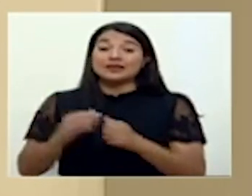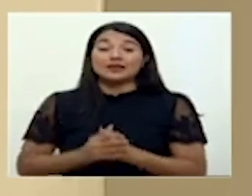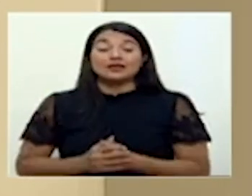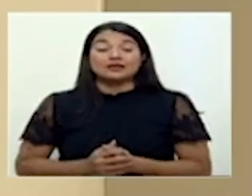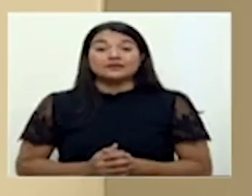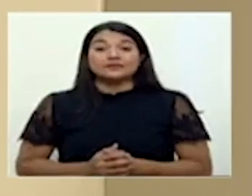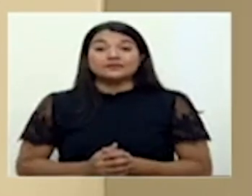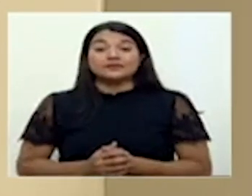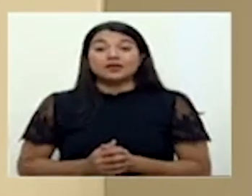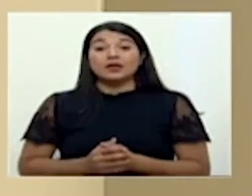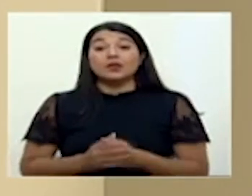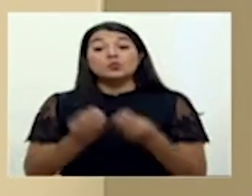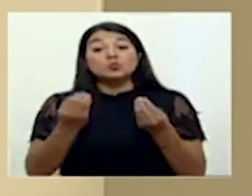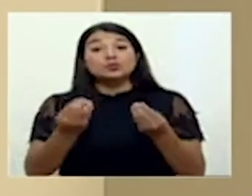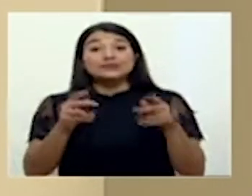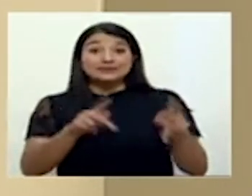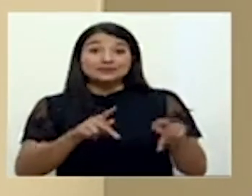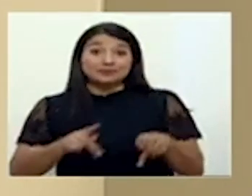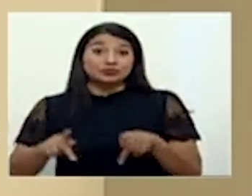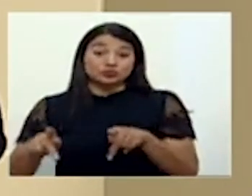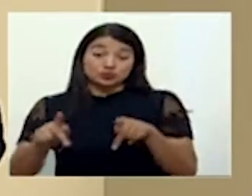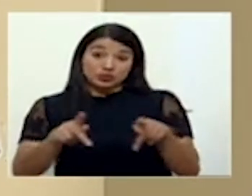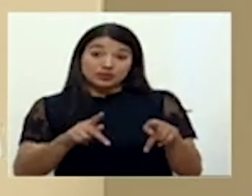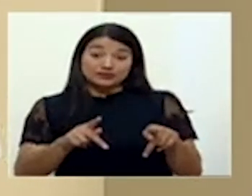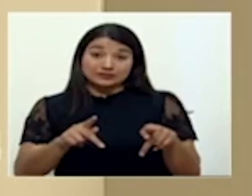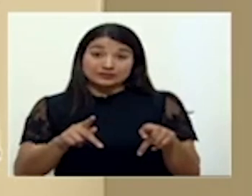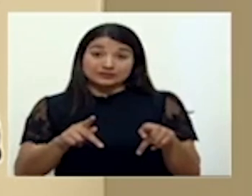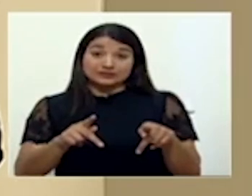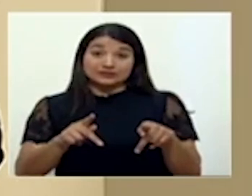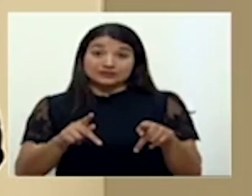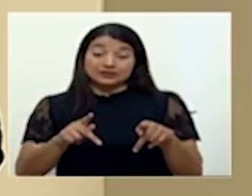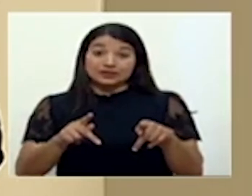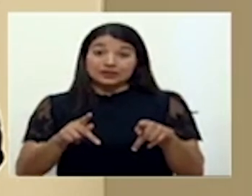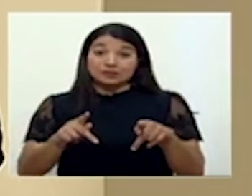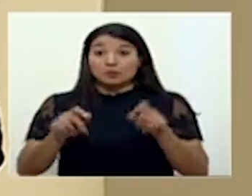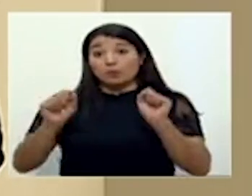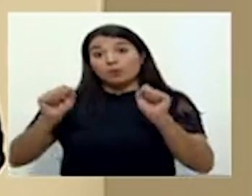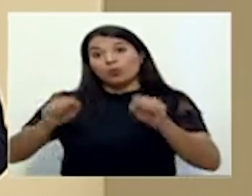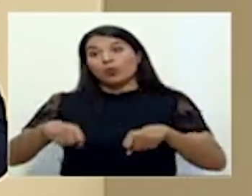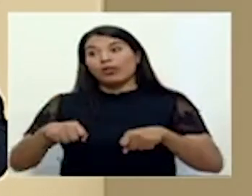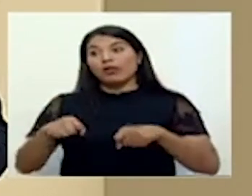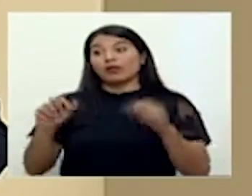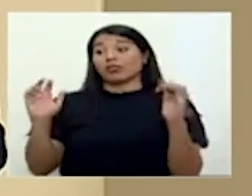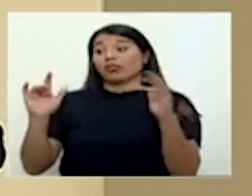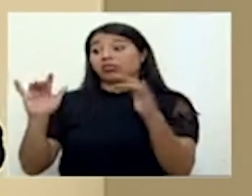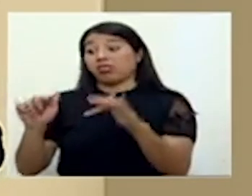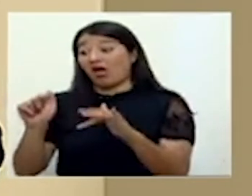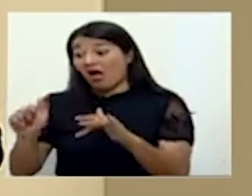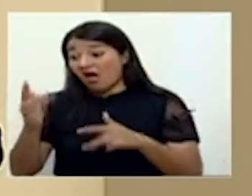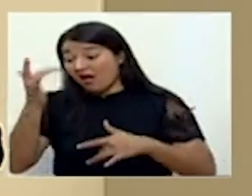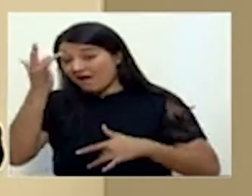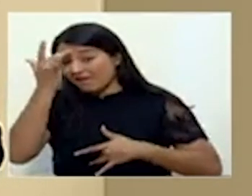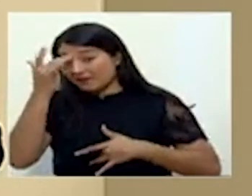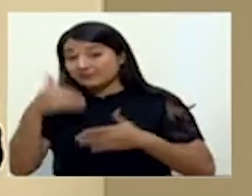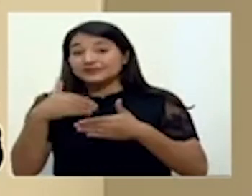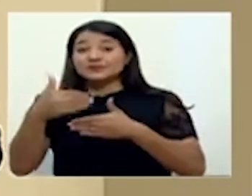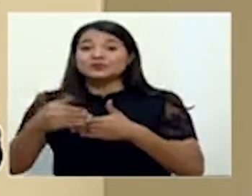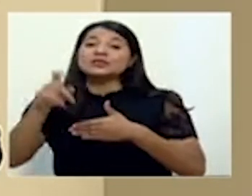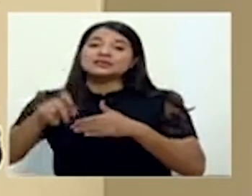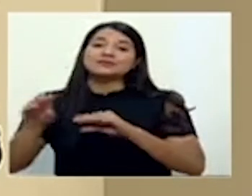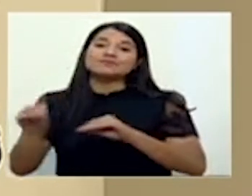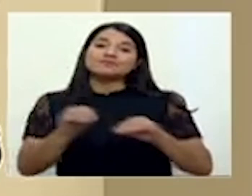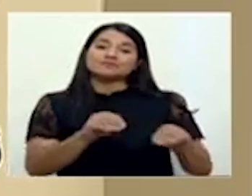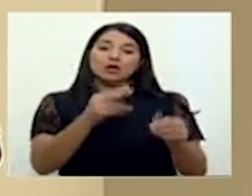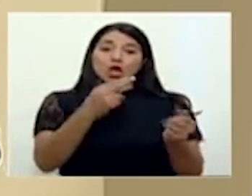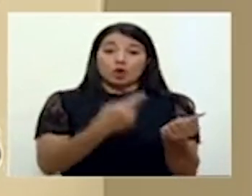importante de la población puede llevar a una enfermedad que requiera hospitalización y, en algunos casos, una